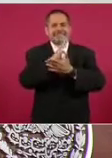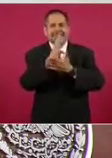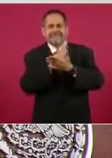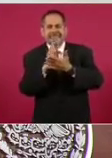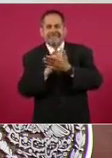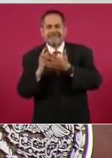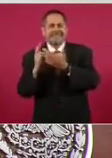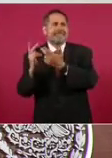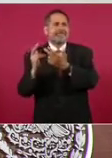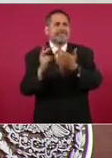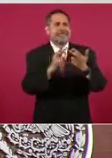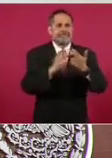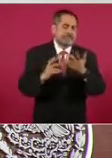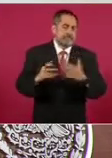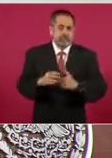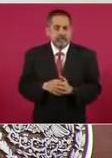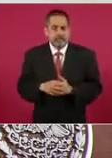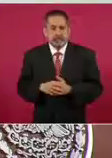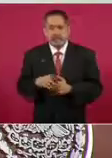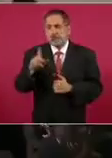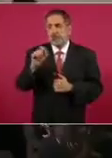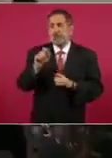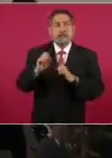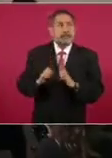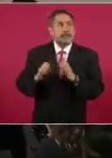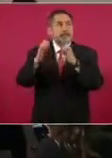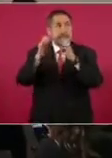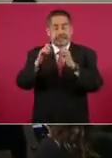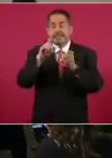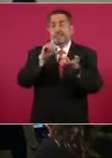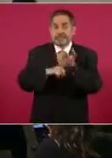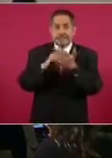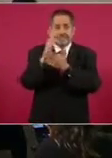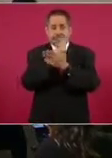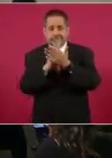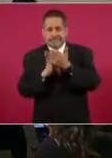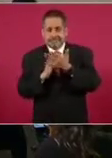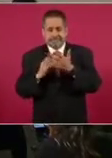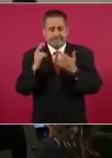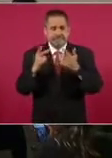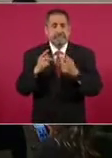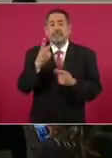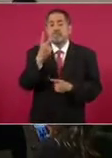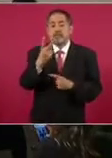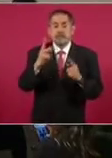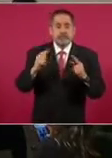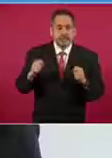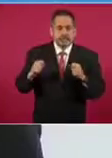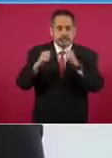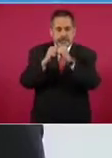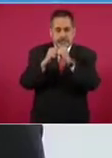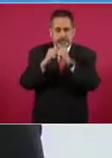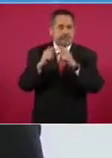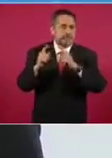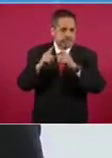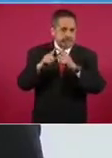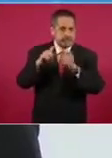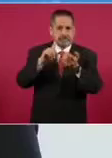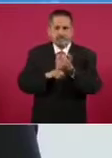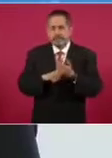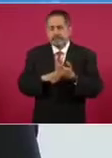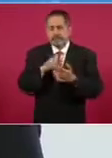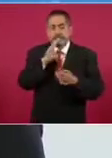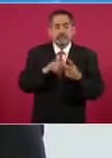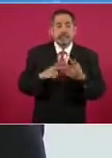en fachadas. Veinte inmuebles con daños estructurales y dos templos religiosos, siete unidades médicas,